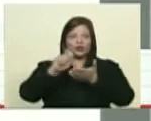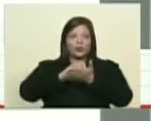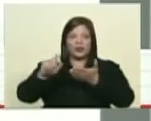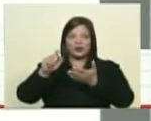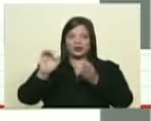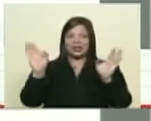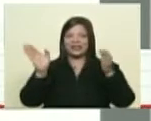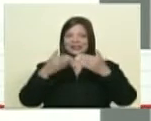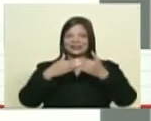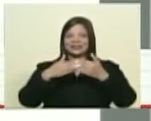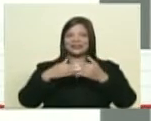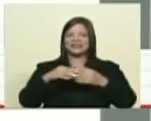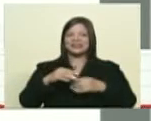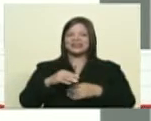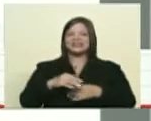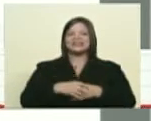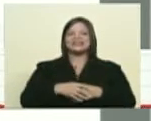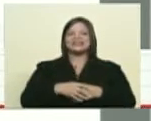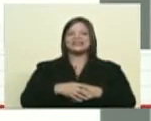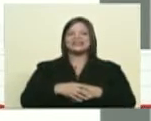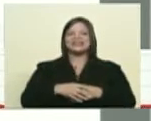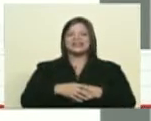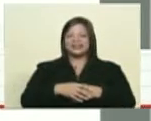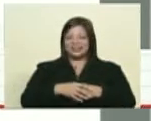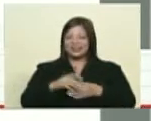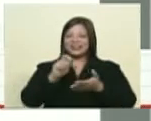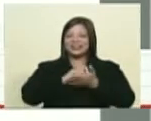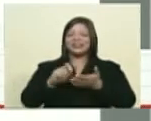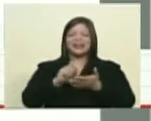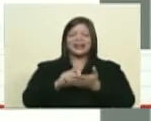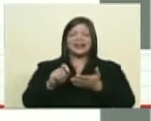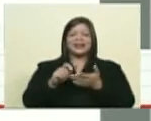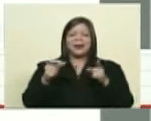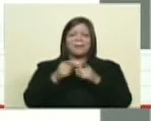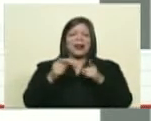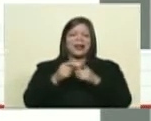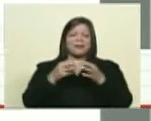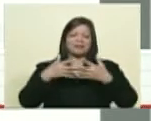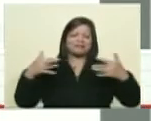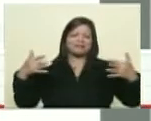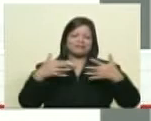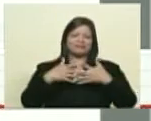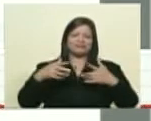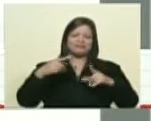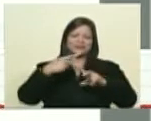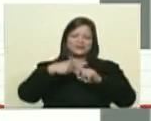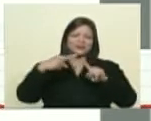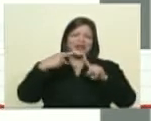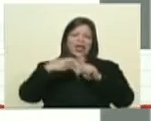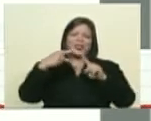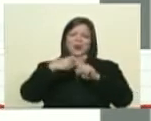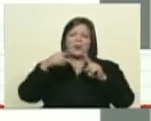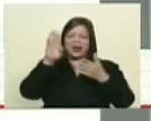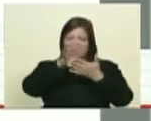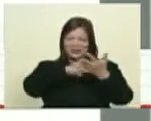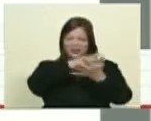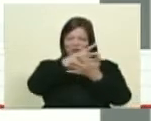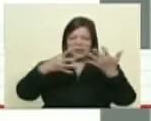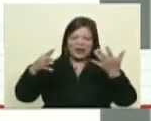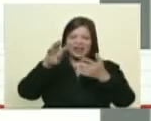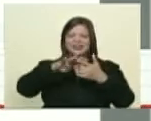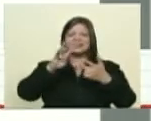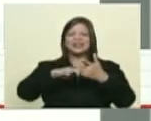no perdón slash no hashtag así se dice en inglés así y en castellano se dice numeral numeral toma nota